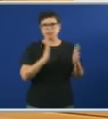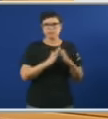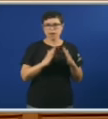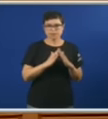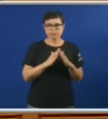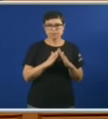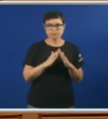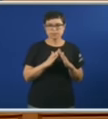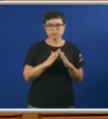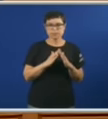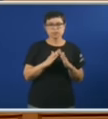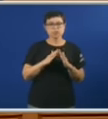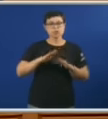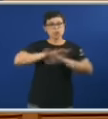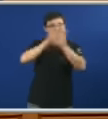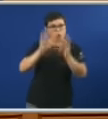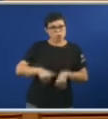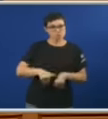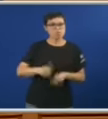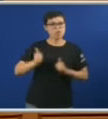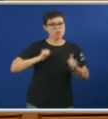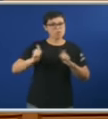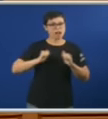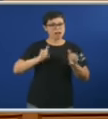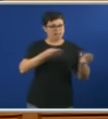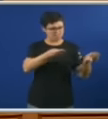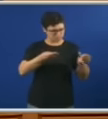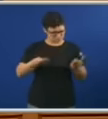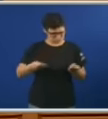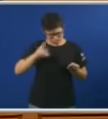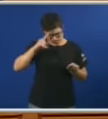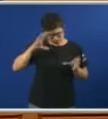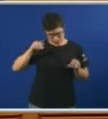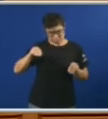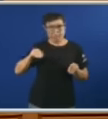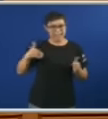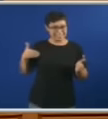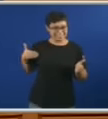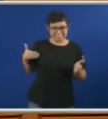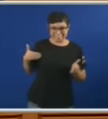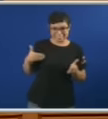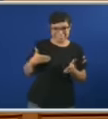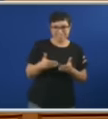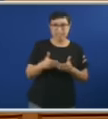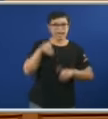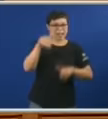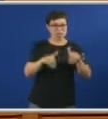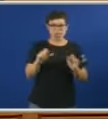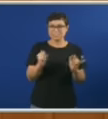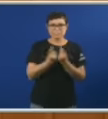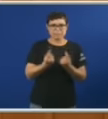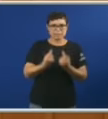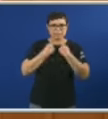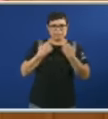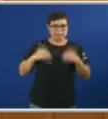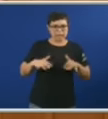dos últimos Agasallos Que nos deixou Foi No tempo de desconto Cando xa perderan As eleccións Blindar